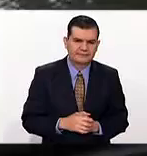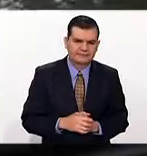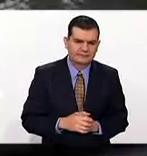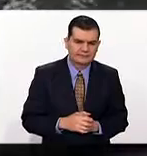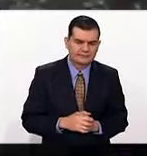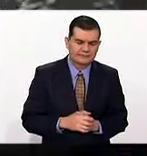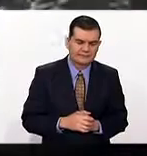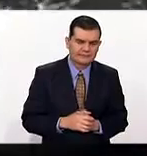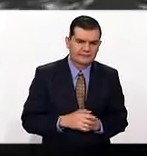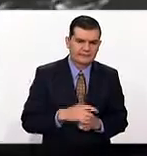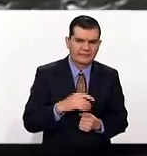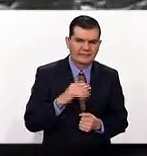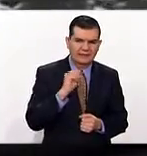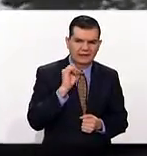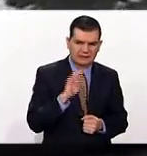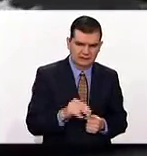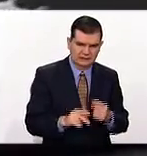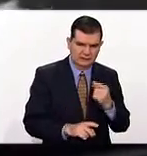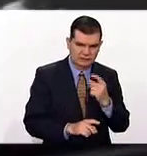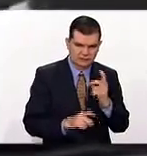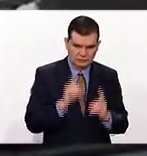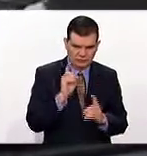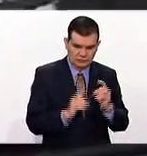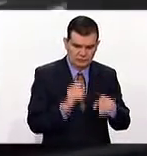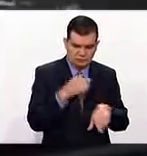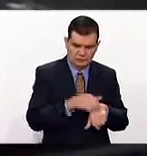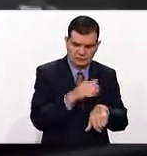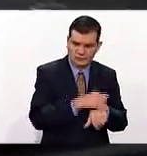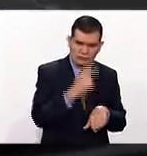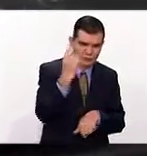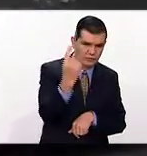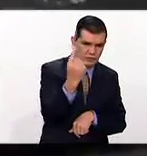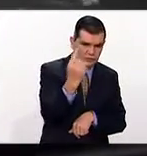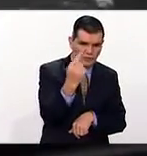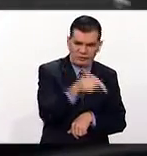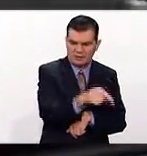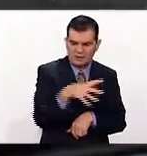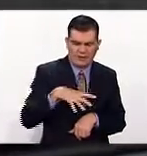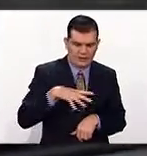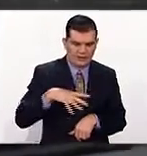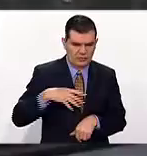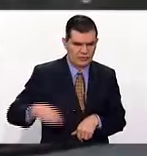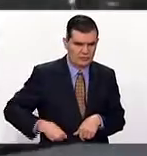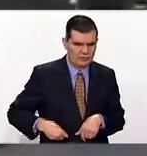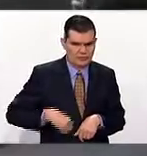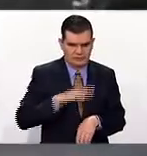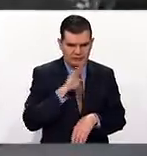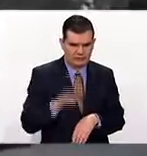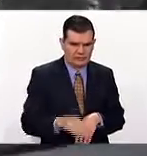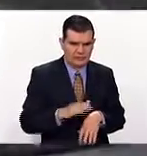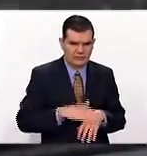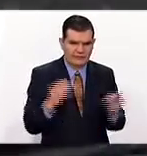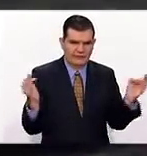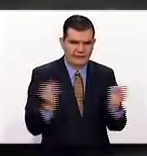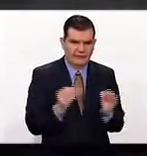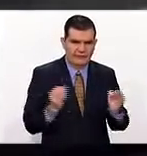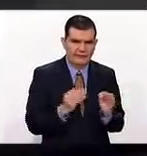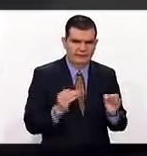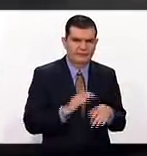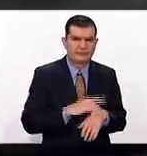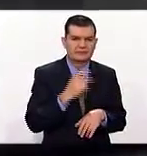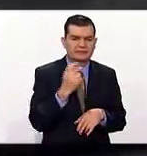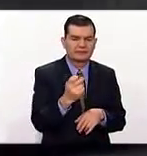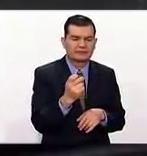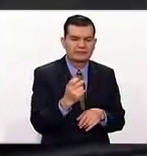Sin duda es el factor número uno que genera muertes en nuestro país en temporada de frío. Esto